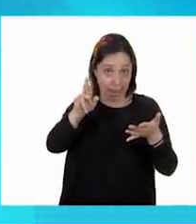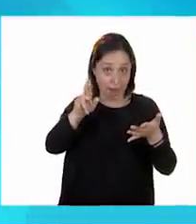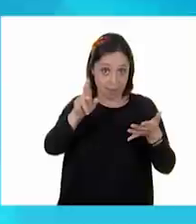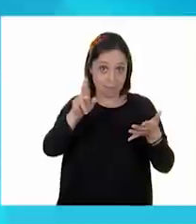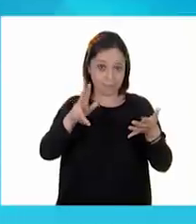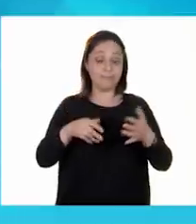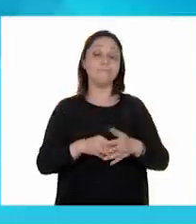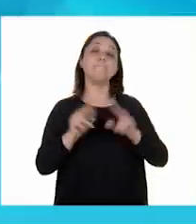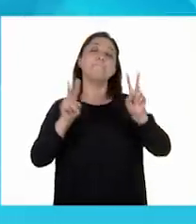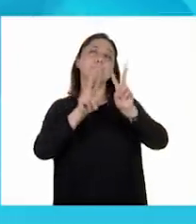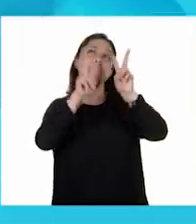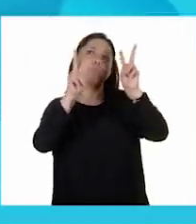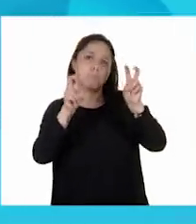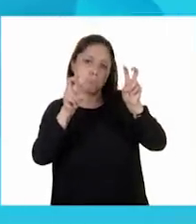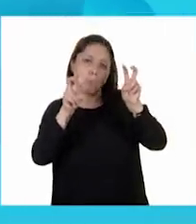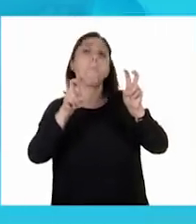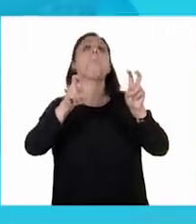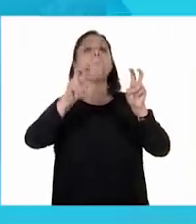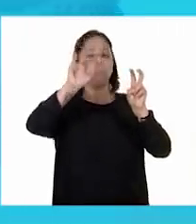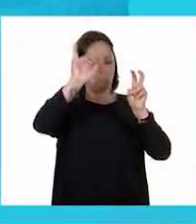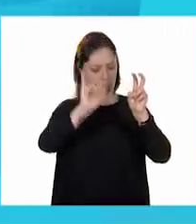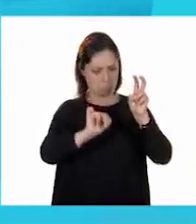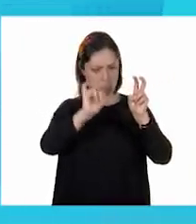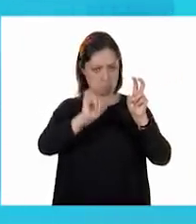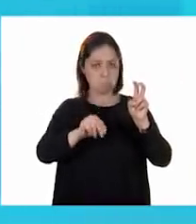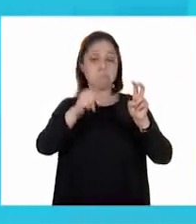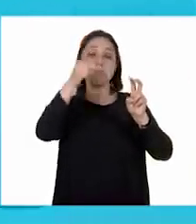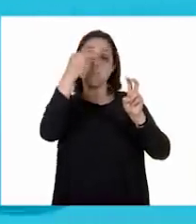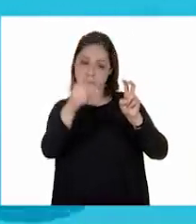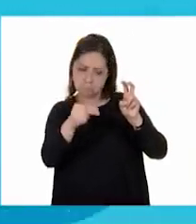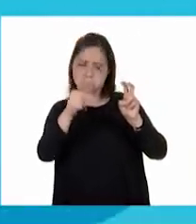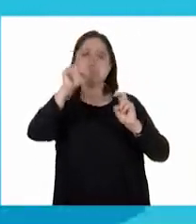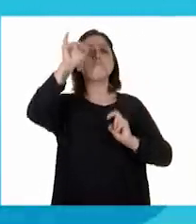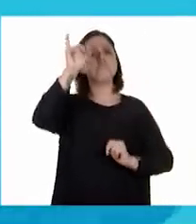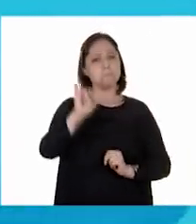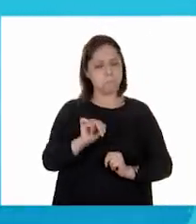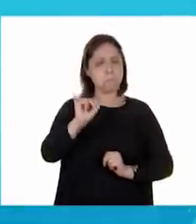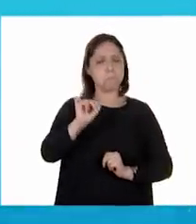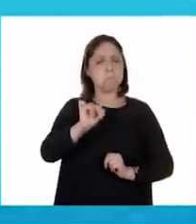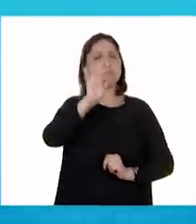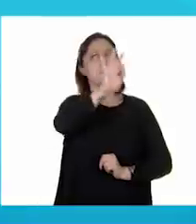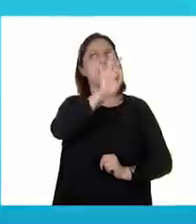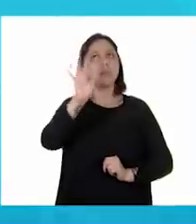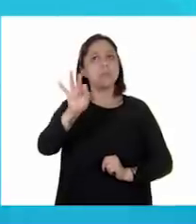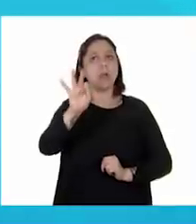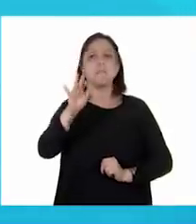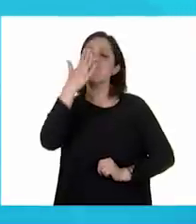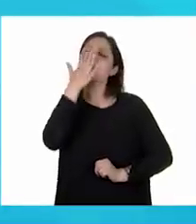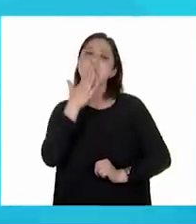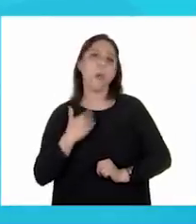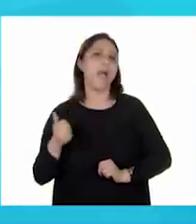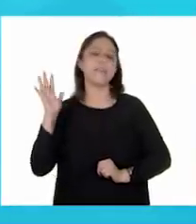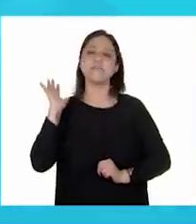Título, sí. Título, Nombre, sí. Fecha, no.